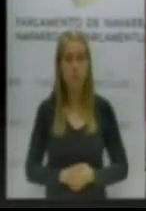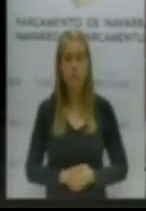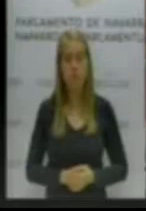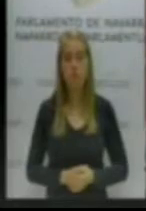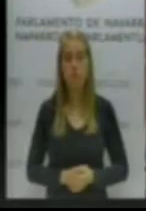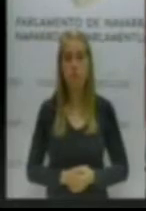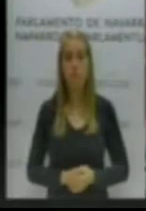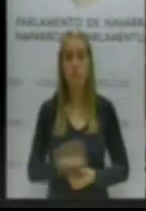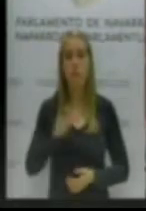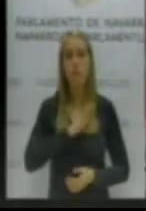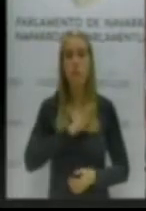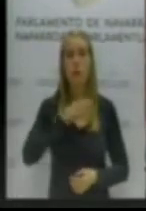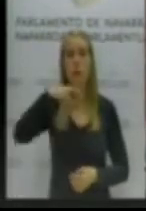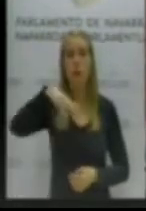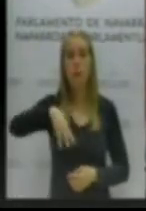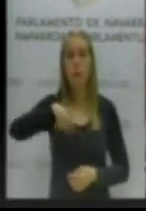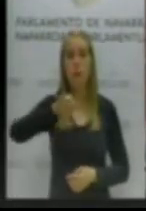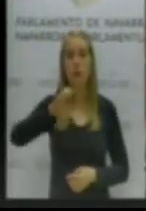Señora Medina,